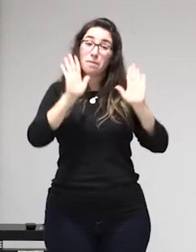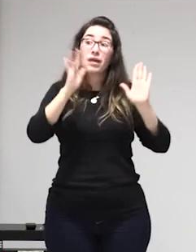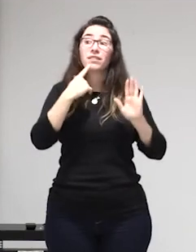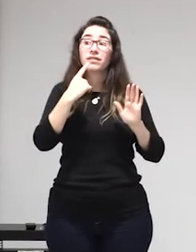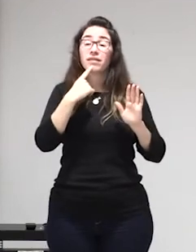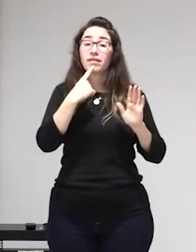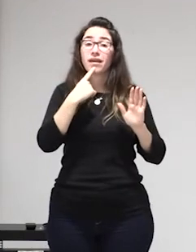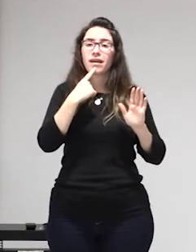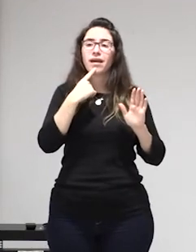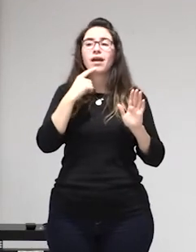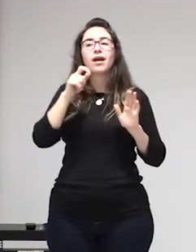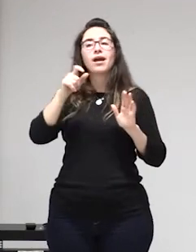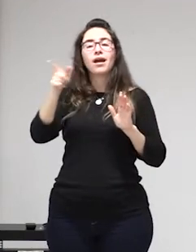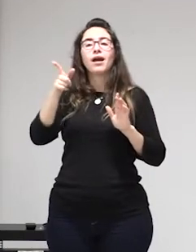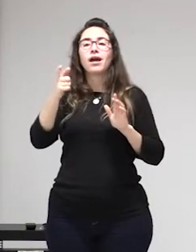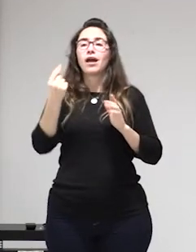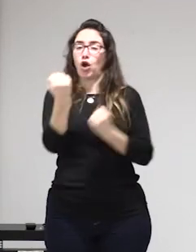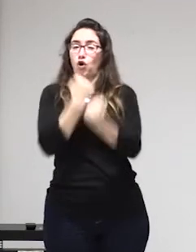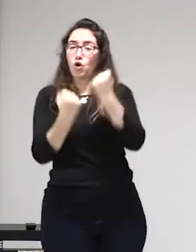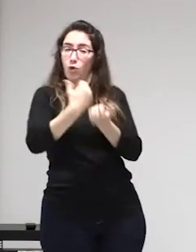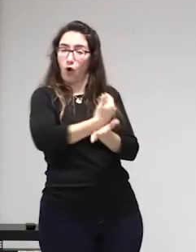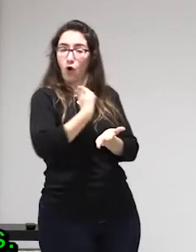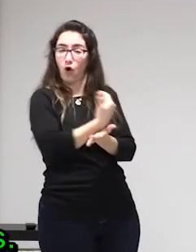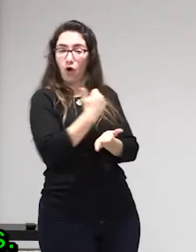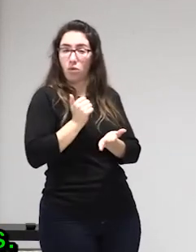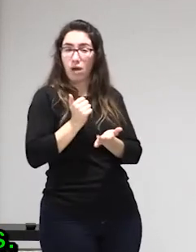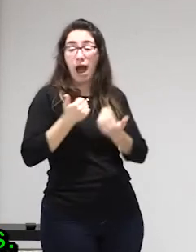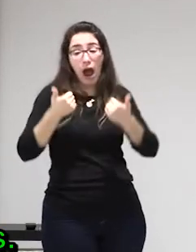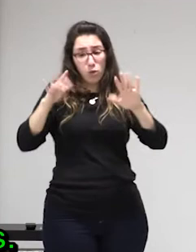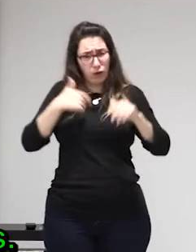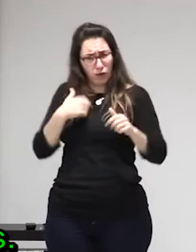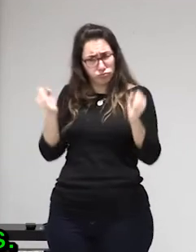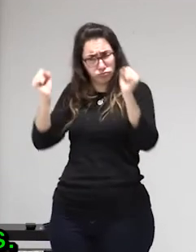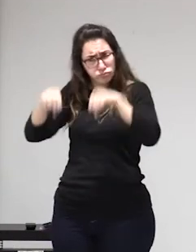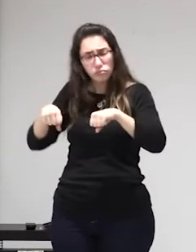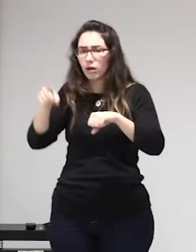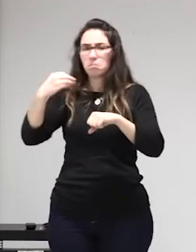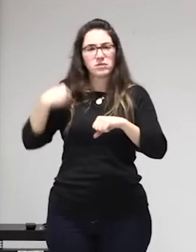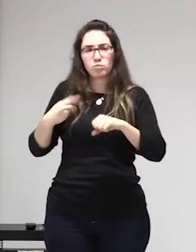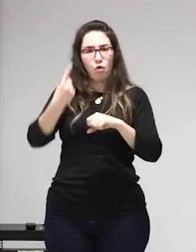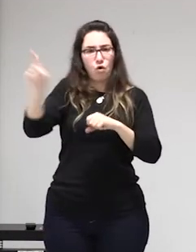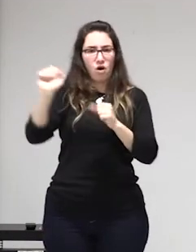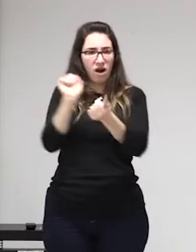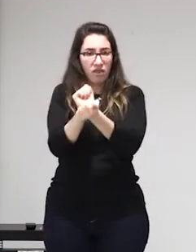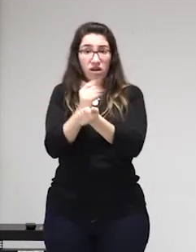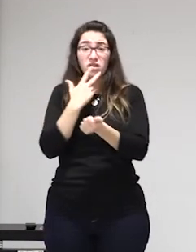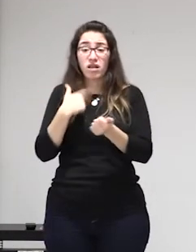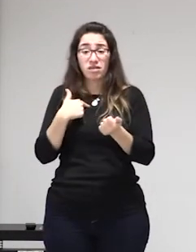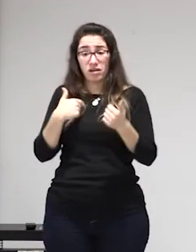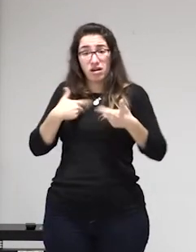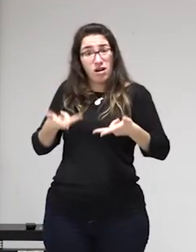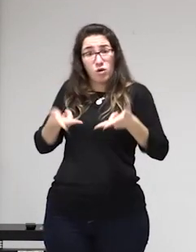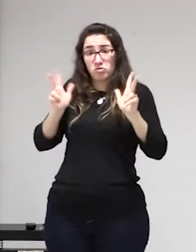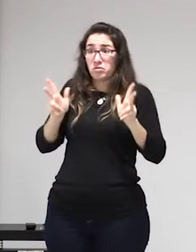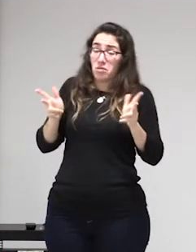habría otras formas de acabar pero si se quiere acabar con el trabajo sexual hay que dar alternativas económicas pero bueno con